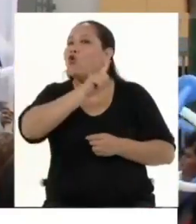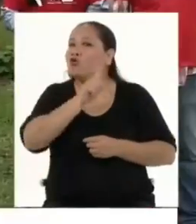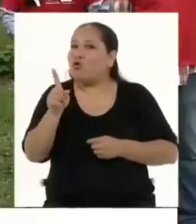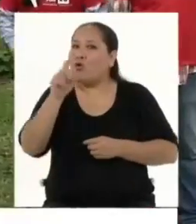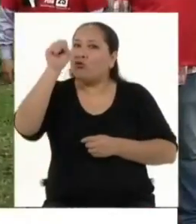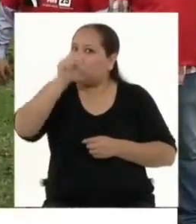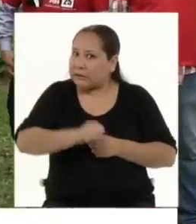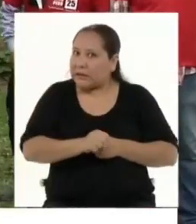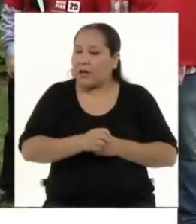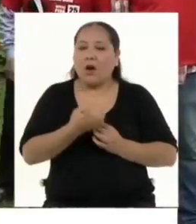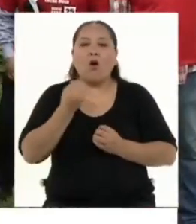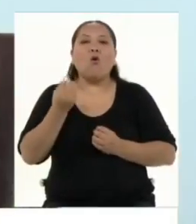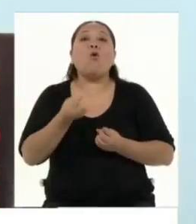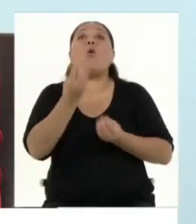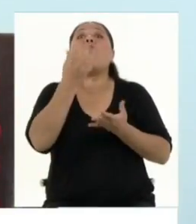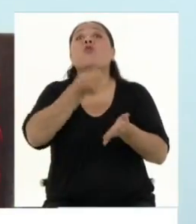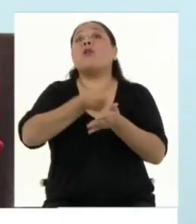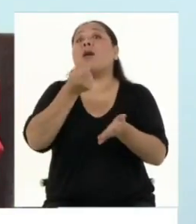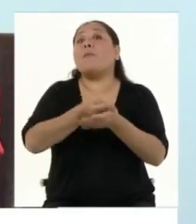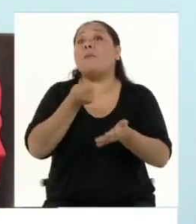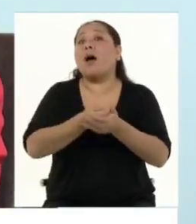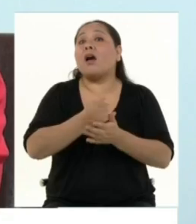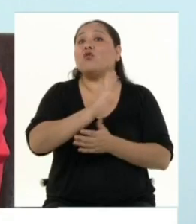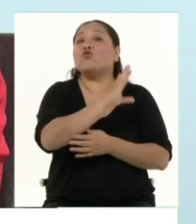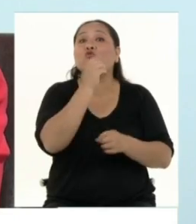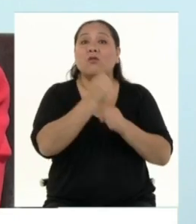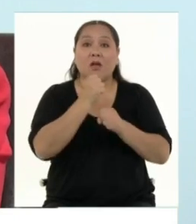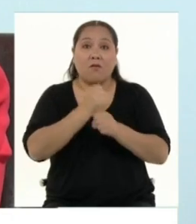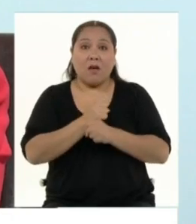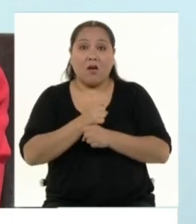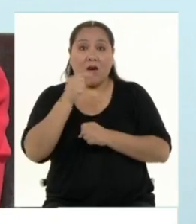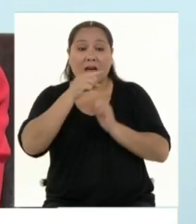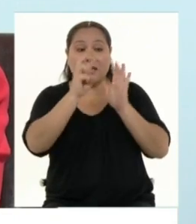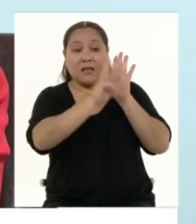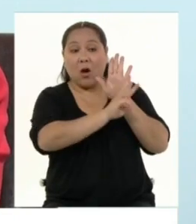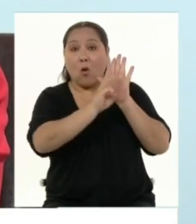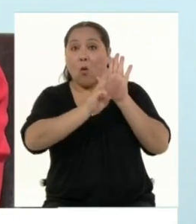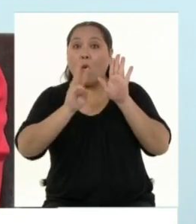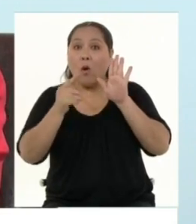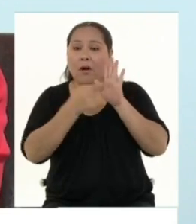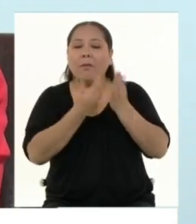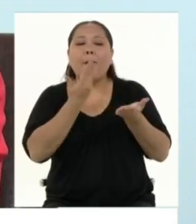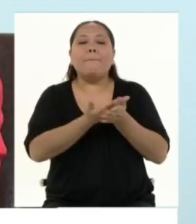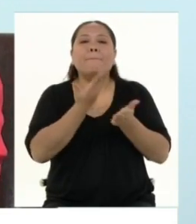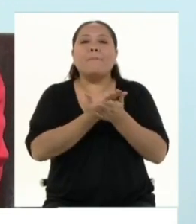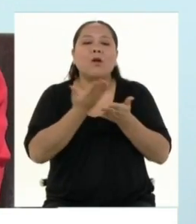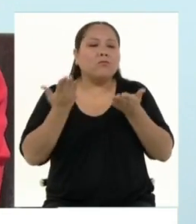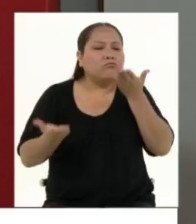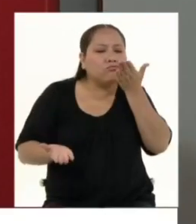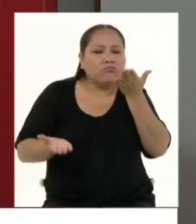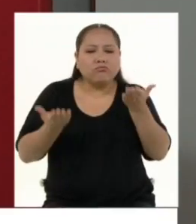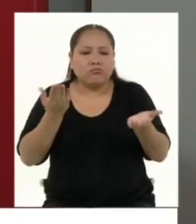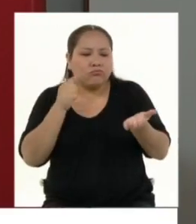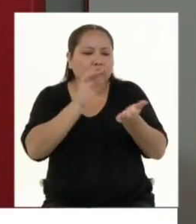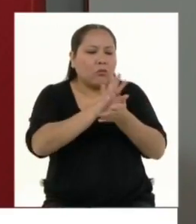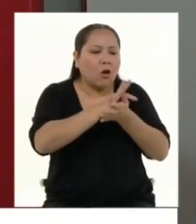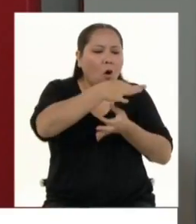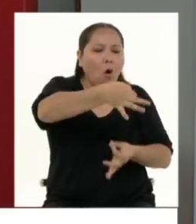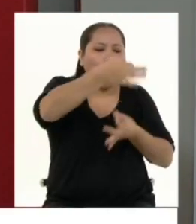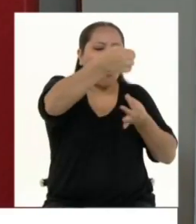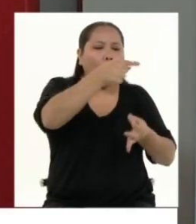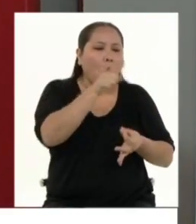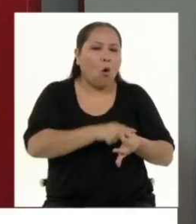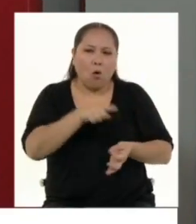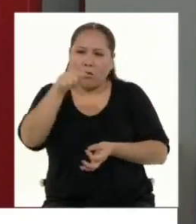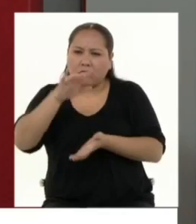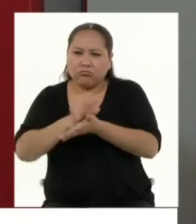sus trabajos, entre otros aspectos. Este portal además le permite comparar la hoja de vida de los candidatos. Vamos a comparar acá